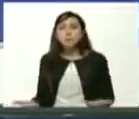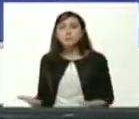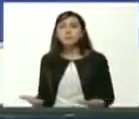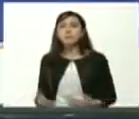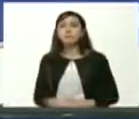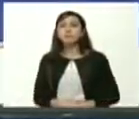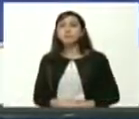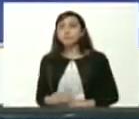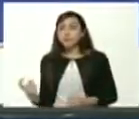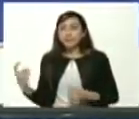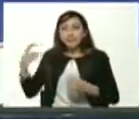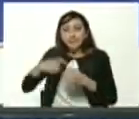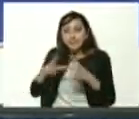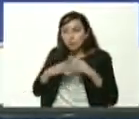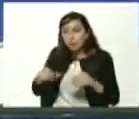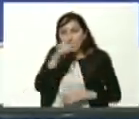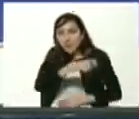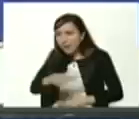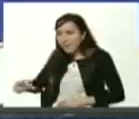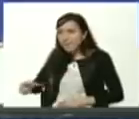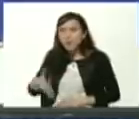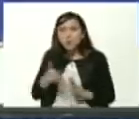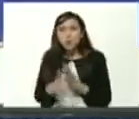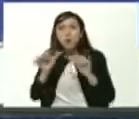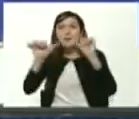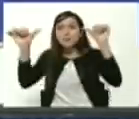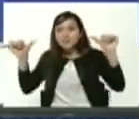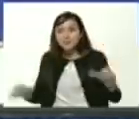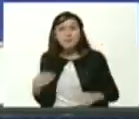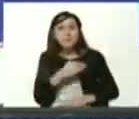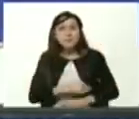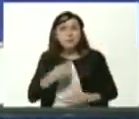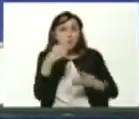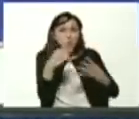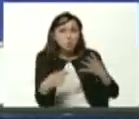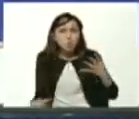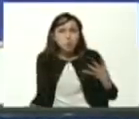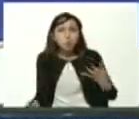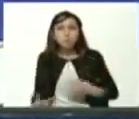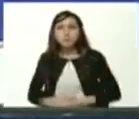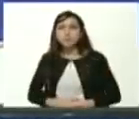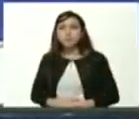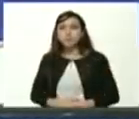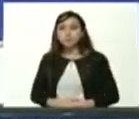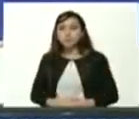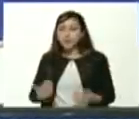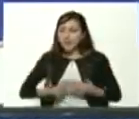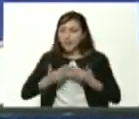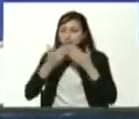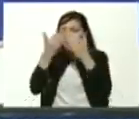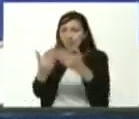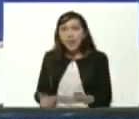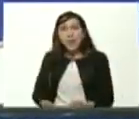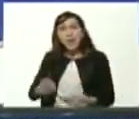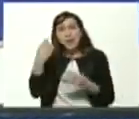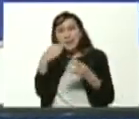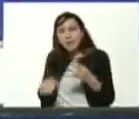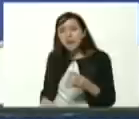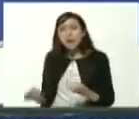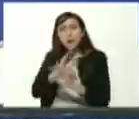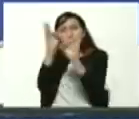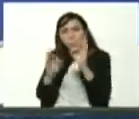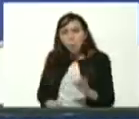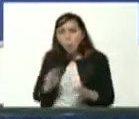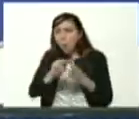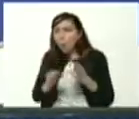agrega a todos aquellos que vienen con el sistema de las misiones y les da opciones para estudiar